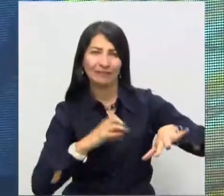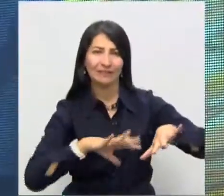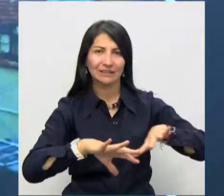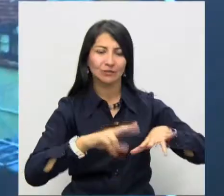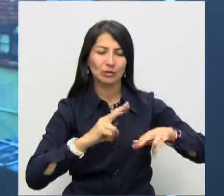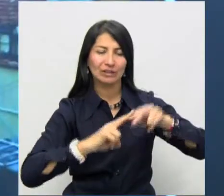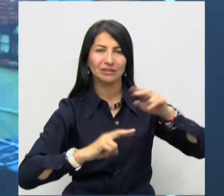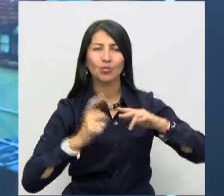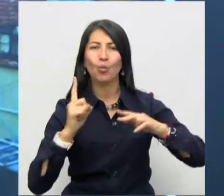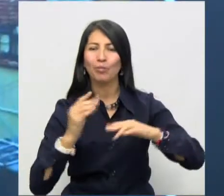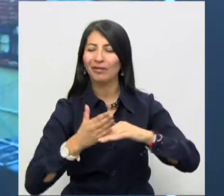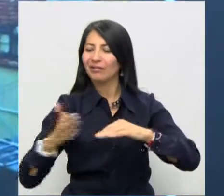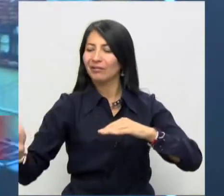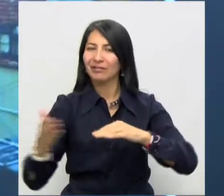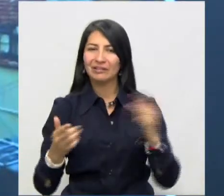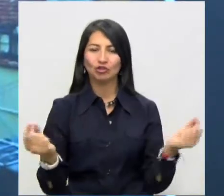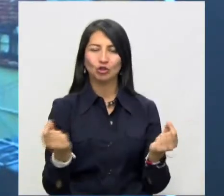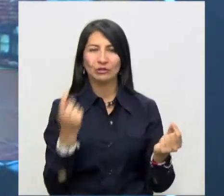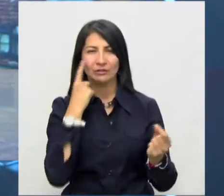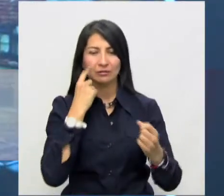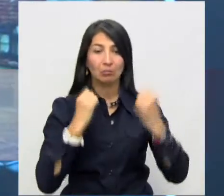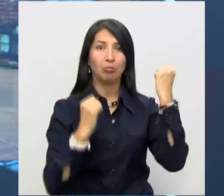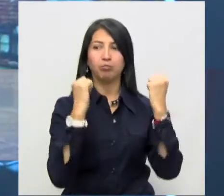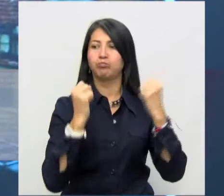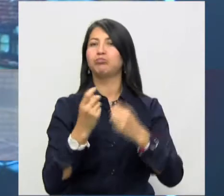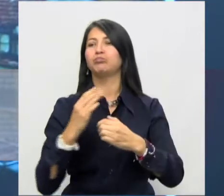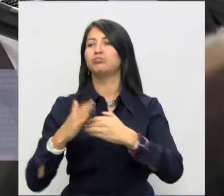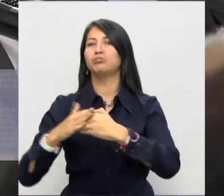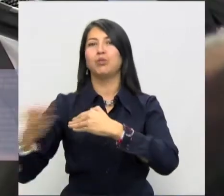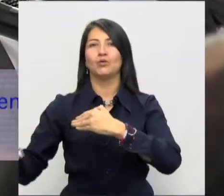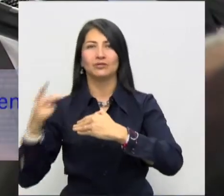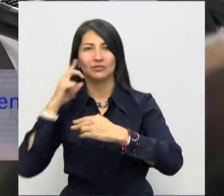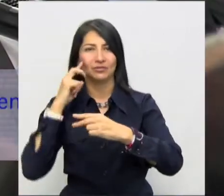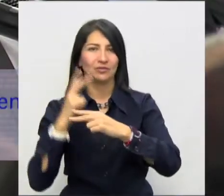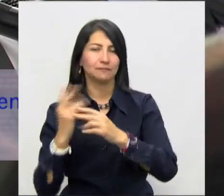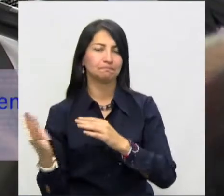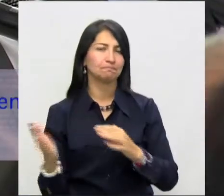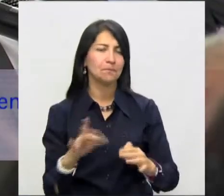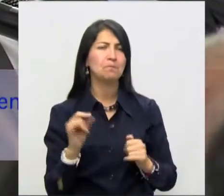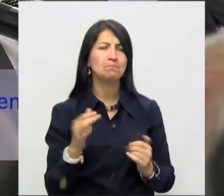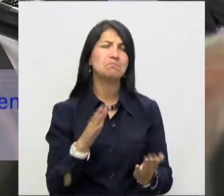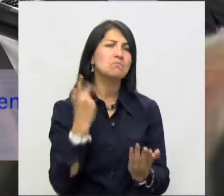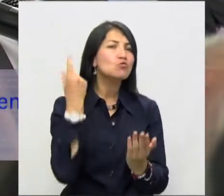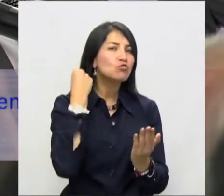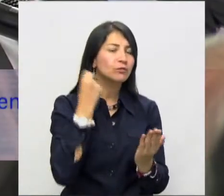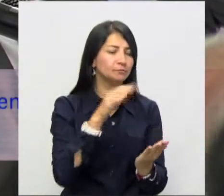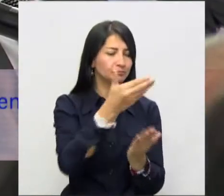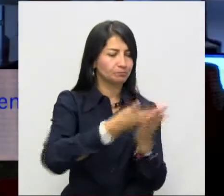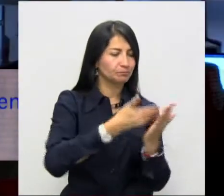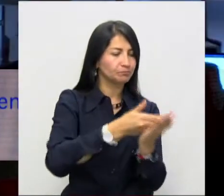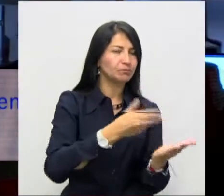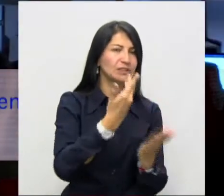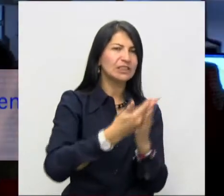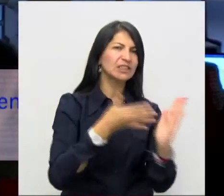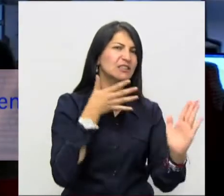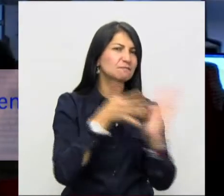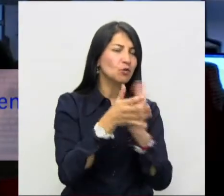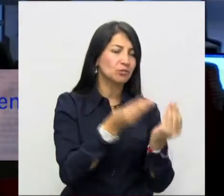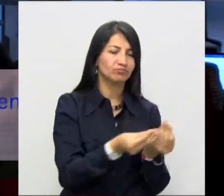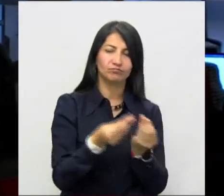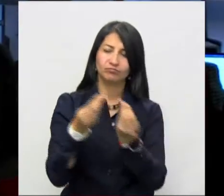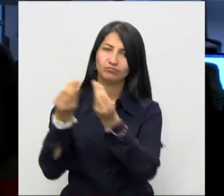que hacerse con esas obras vecinas. La Veduría Ciudadana especializada presentó un segundo informe de cómo avanza el proyecto e hizo